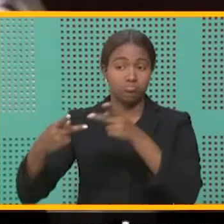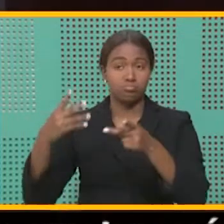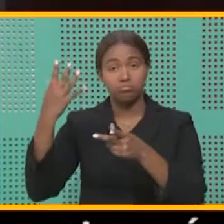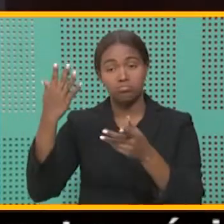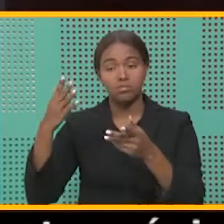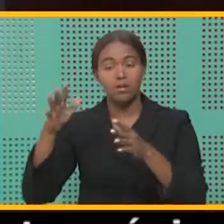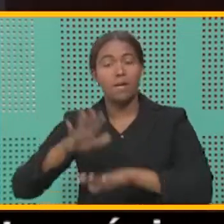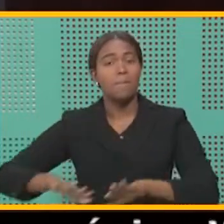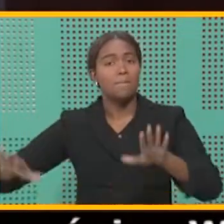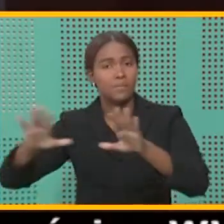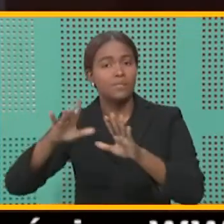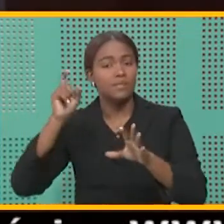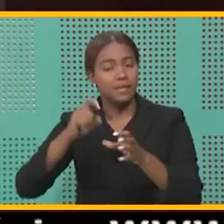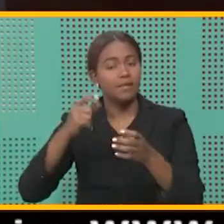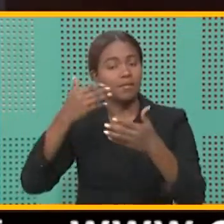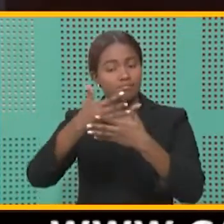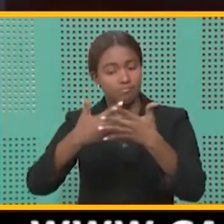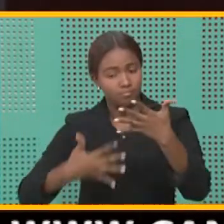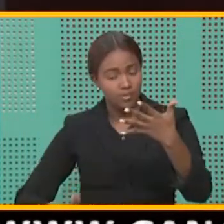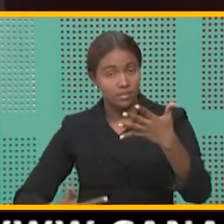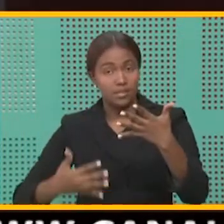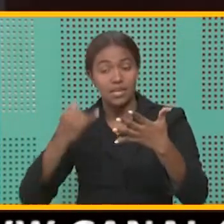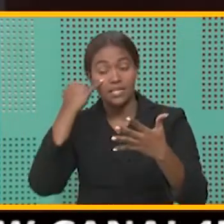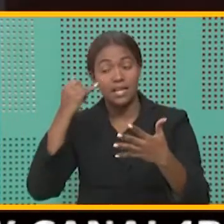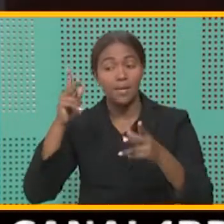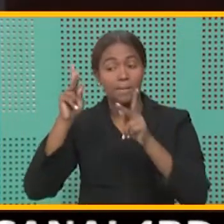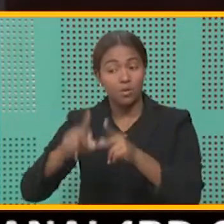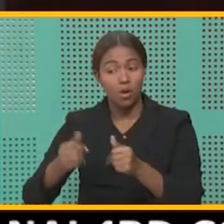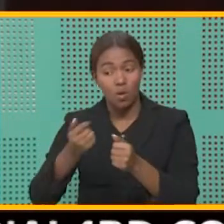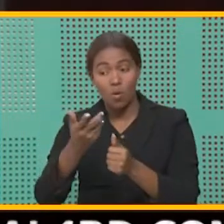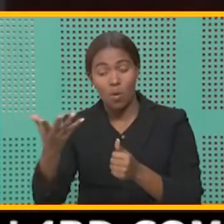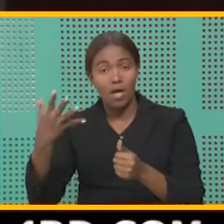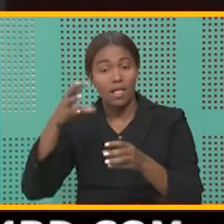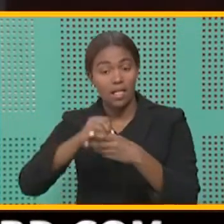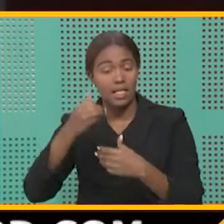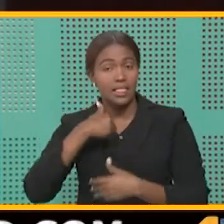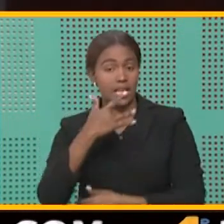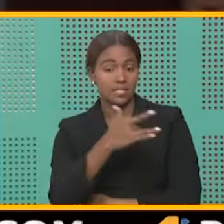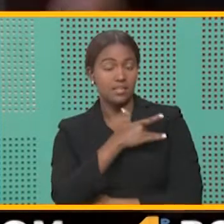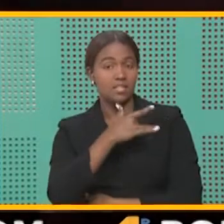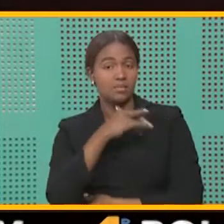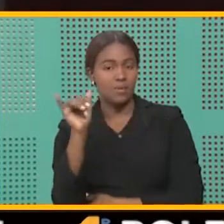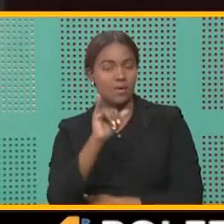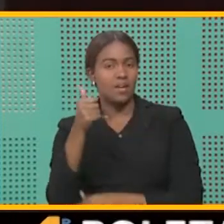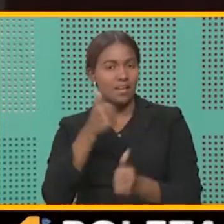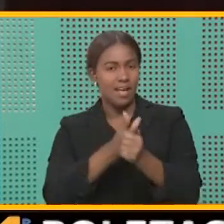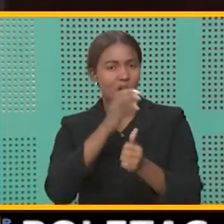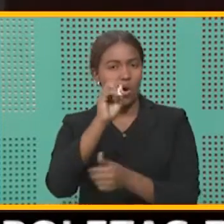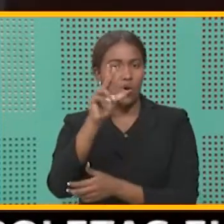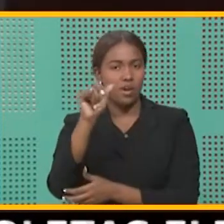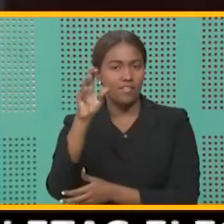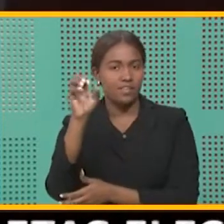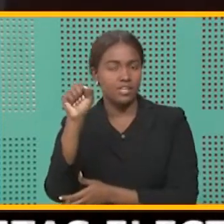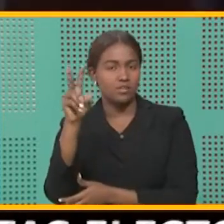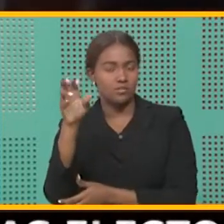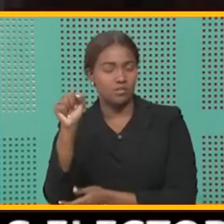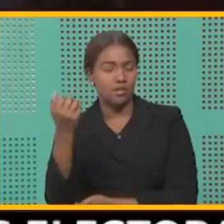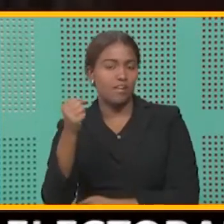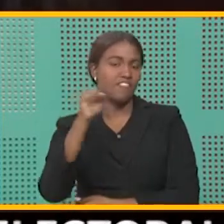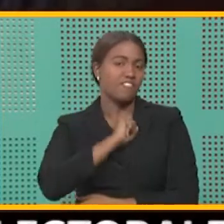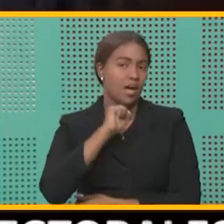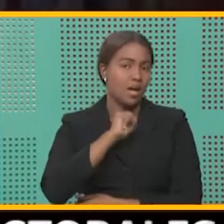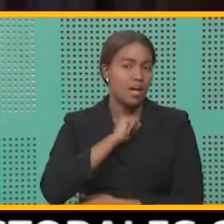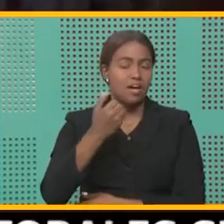Si alguno de los pasajeros o de los tripulantes presenta síntomas similares a los del coronavirus, como tos, fiebre, dolores musculares